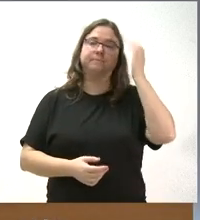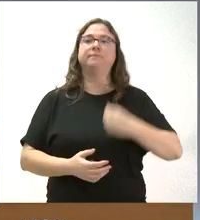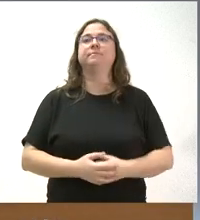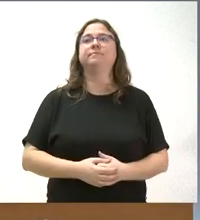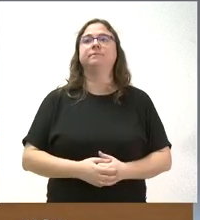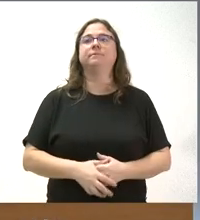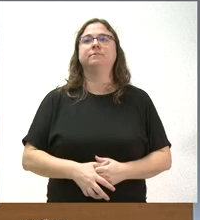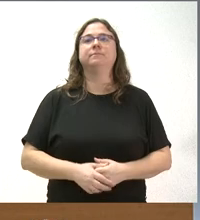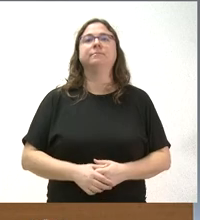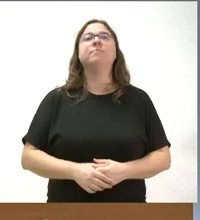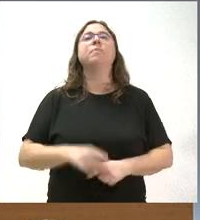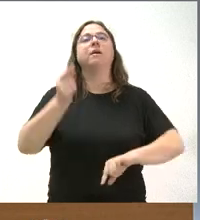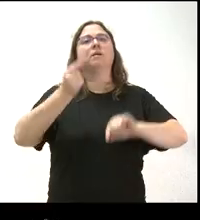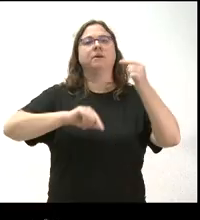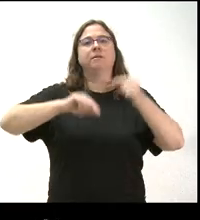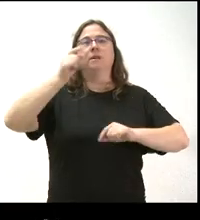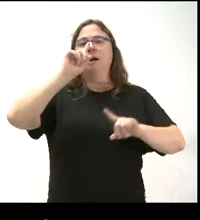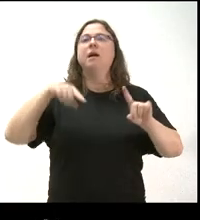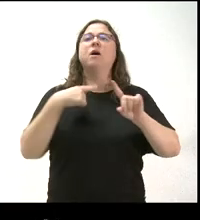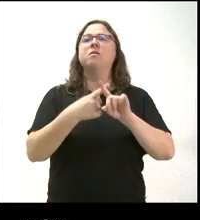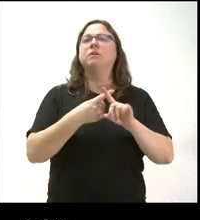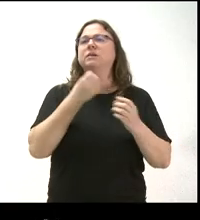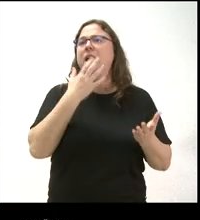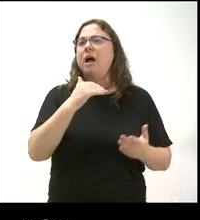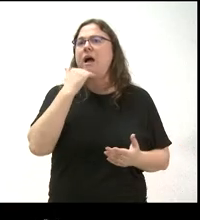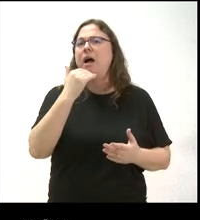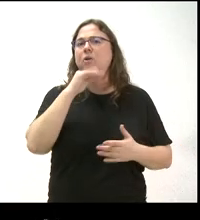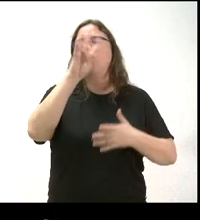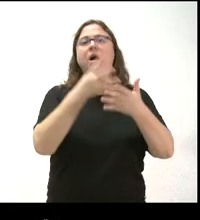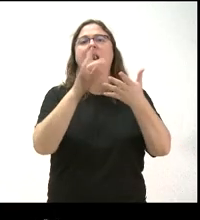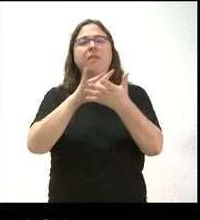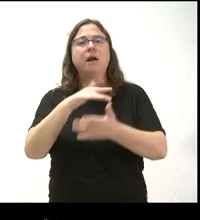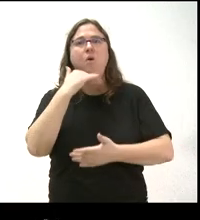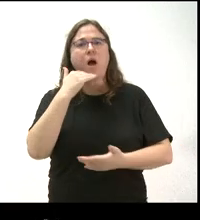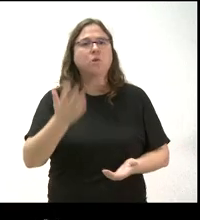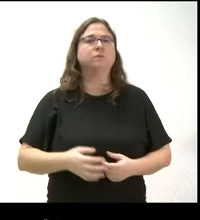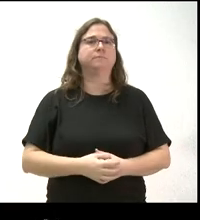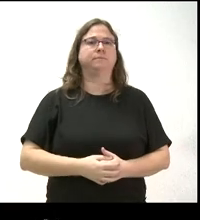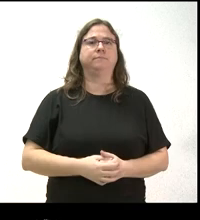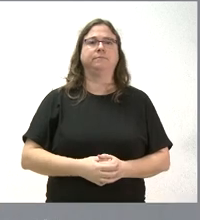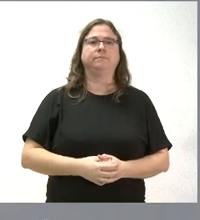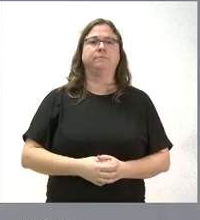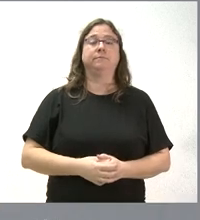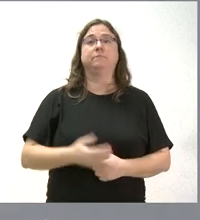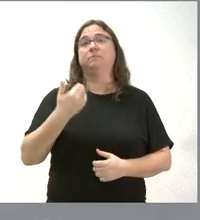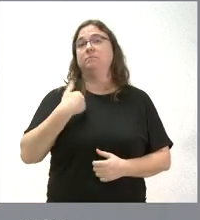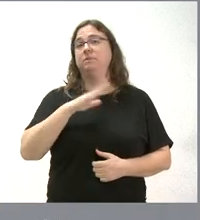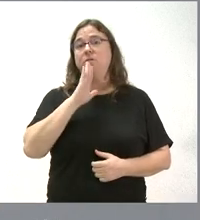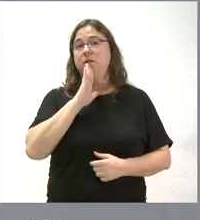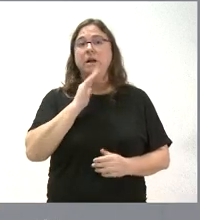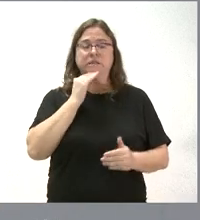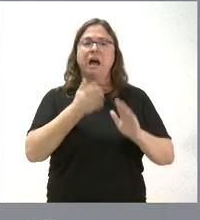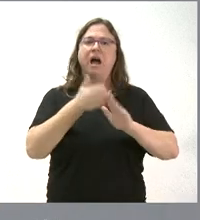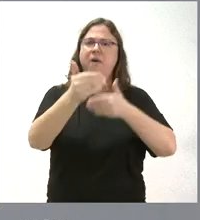Sí, quería preguntarle por los presupuestos del año que viene. No sé cómo van, si tienen ya un calendario previsto o algo. Como les digo, los tenemos muy